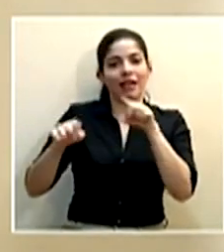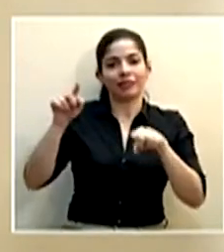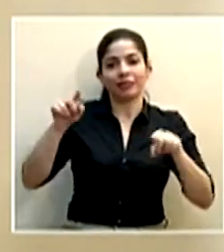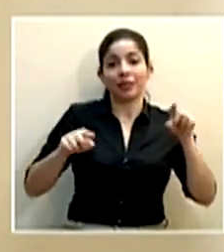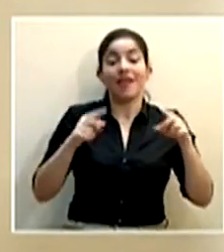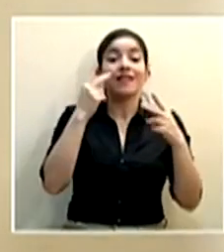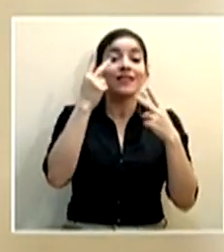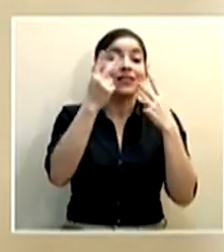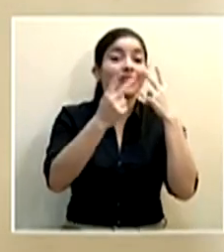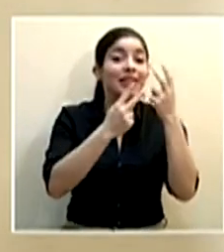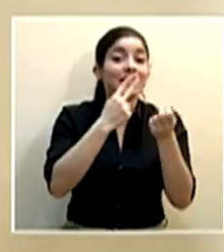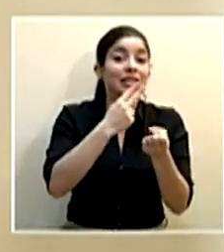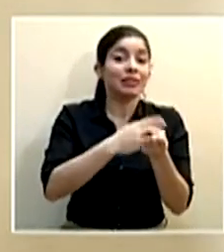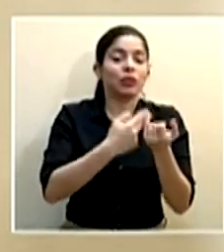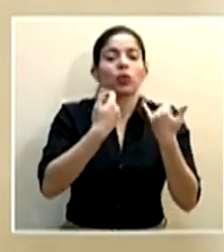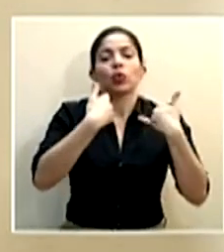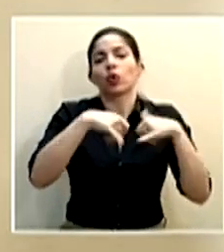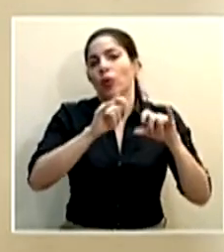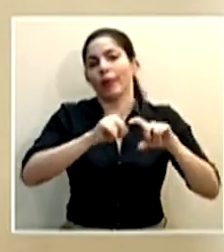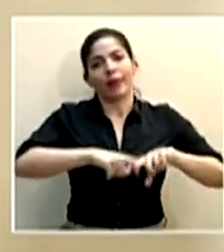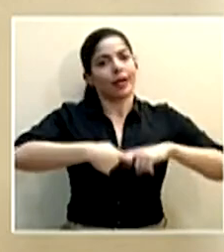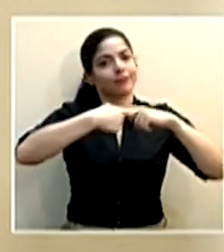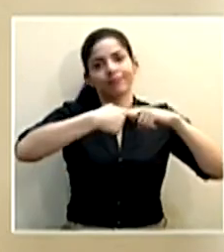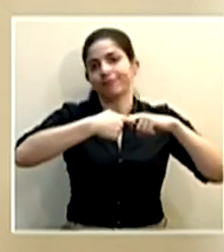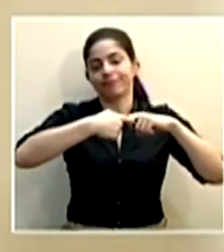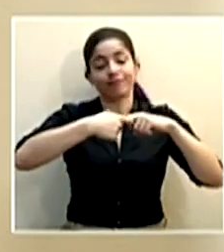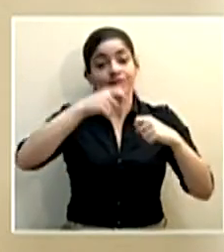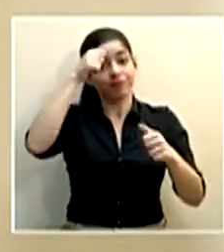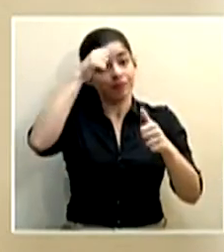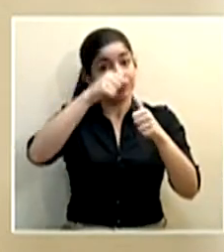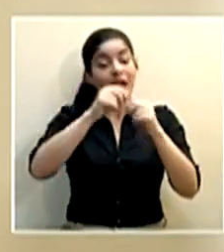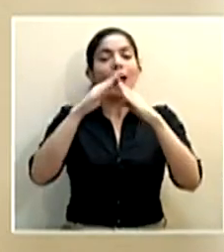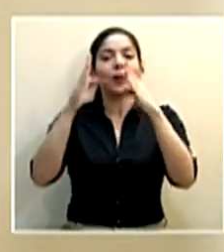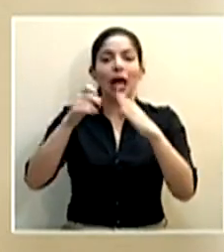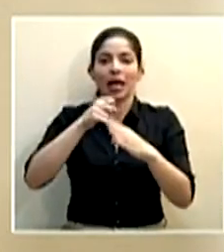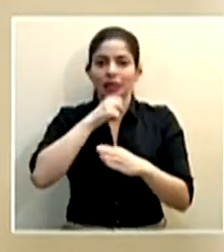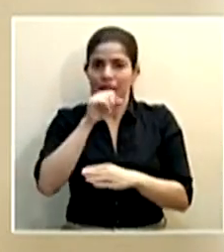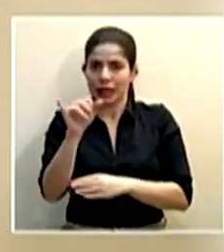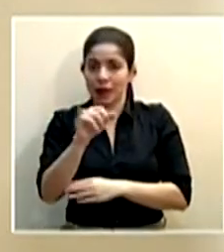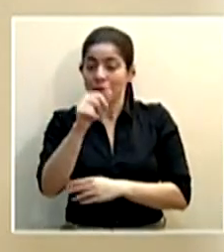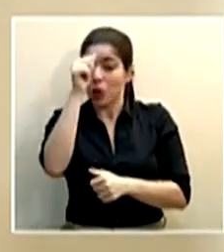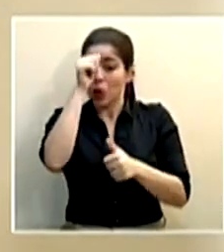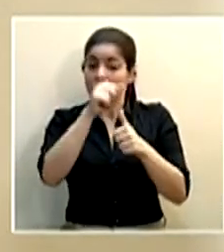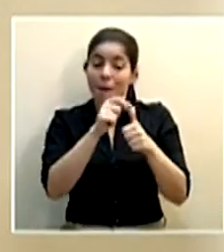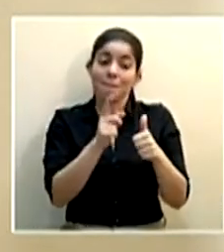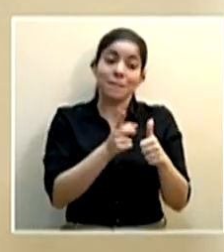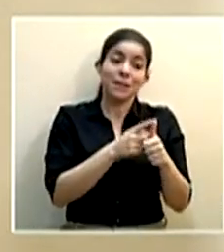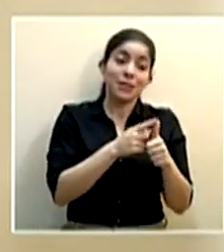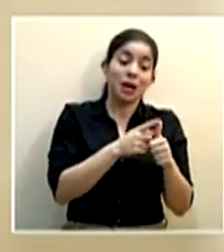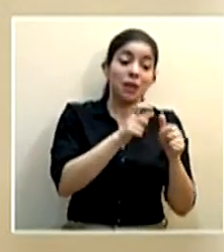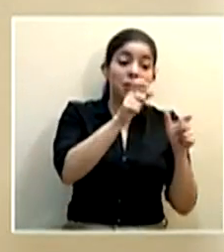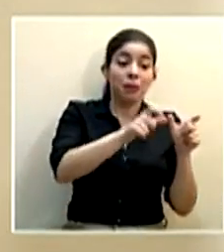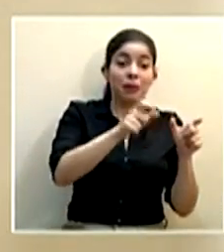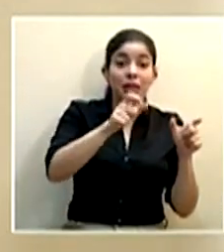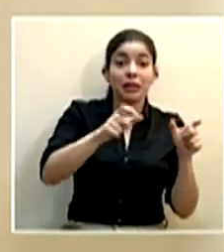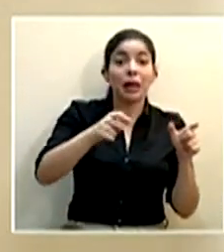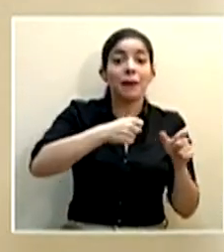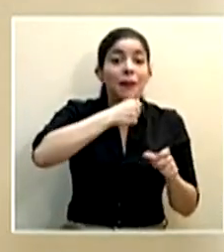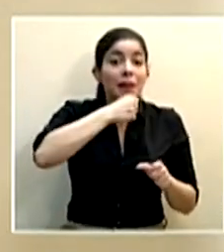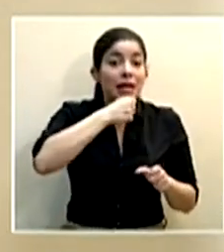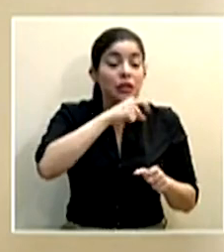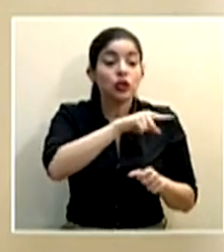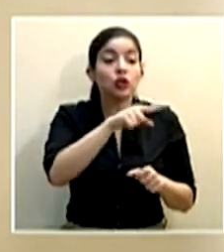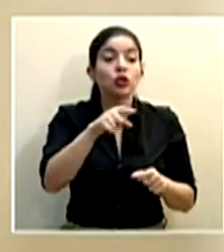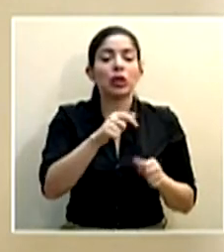visitas a hospitales todavía se mantienen suspendidas, recordemos que, y a hogares de ancianos, recordemos que las primeras, en el caso de las personas mayores,